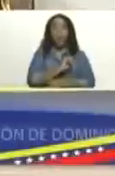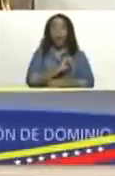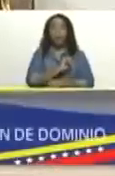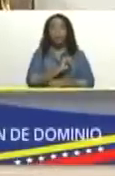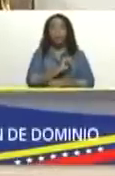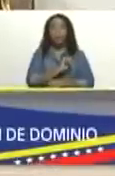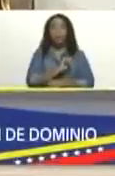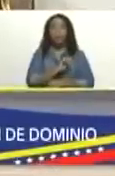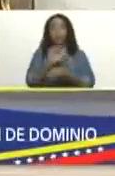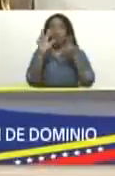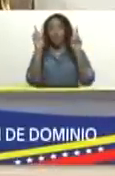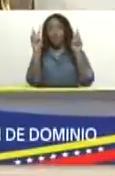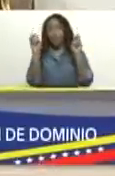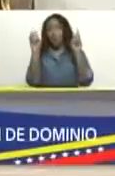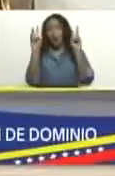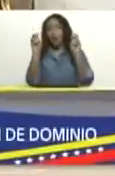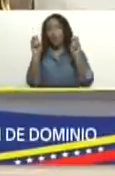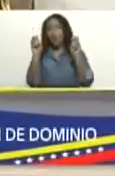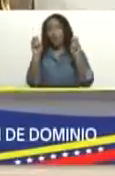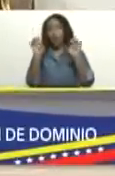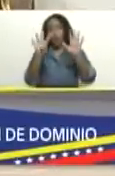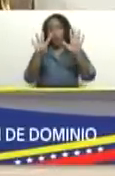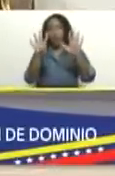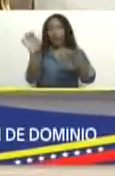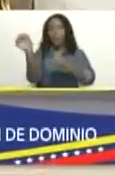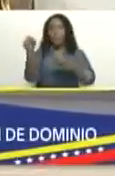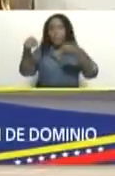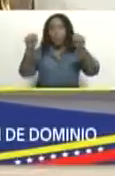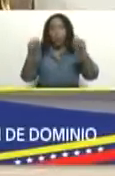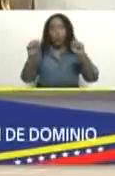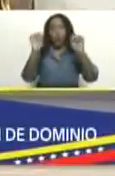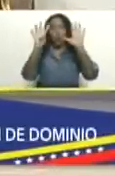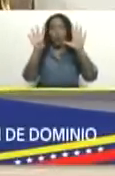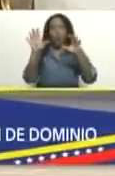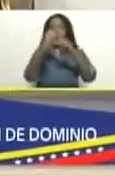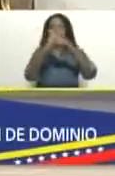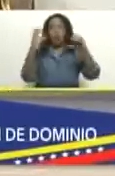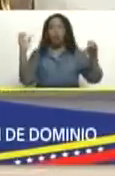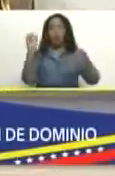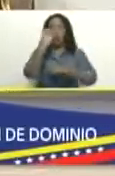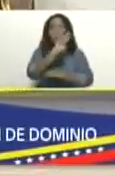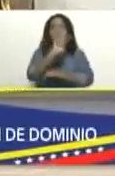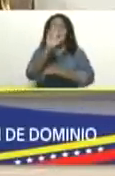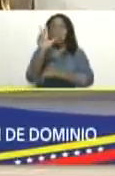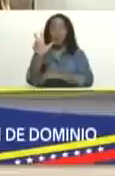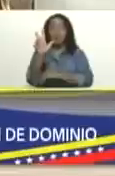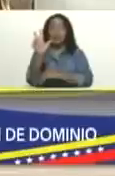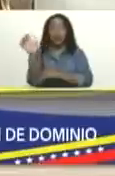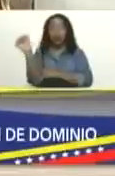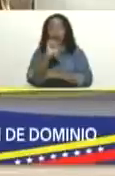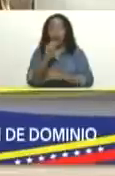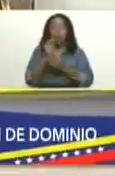de paquete nueve motos nueve autobuses veintitrés maquinarias pesadas